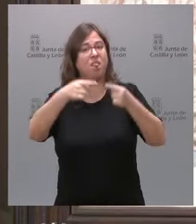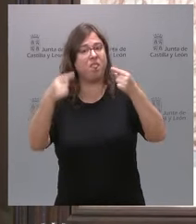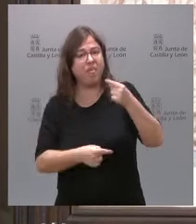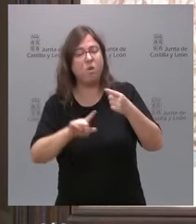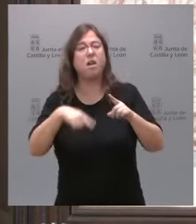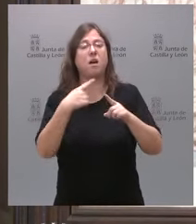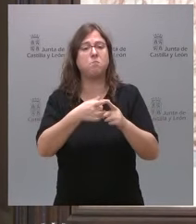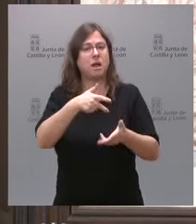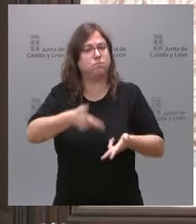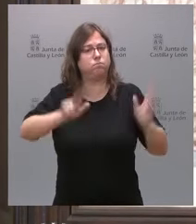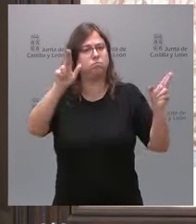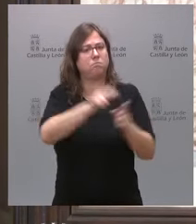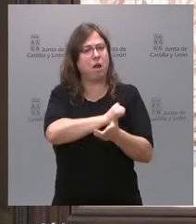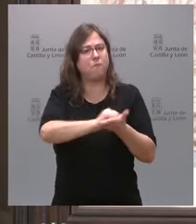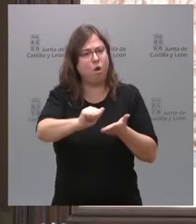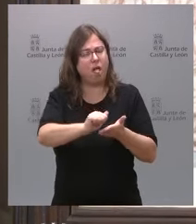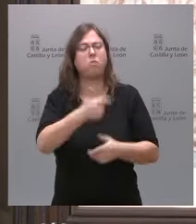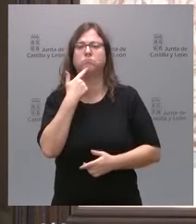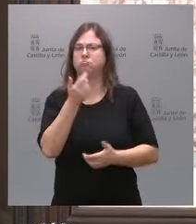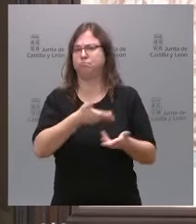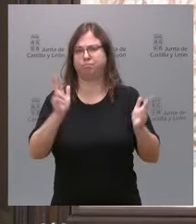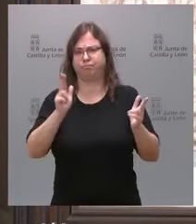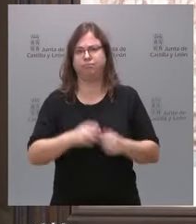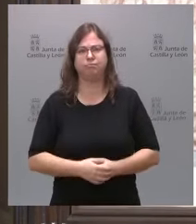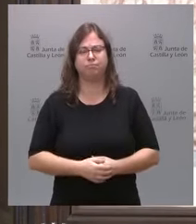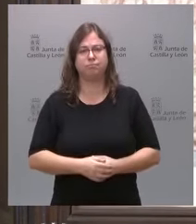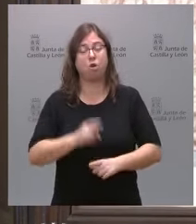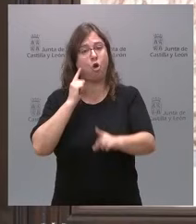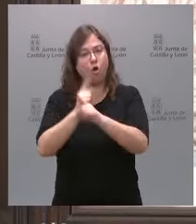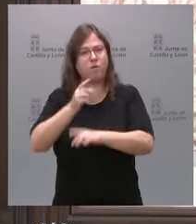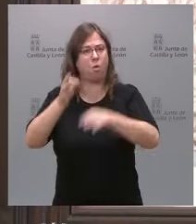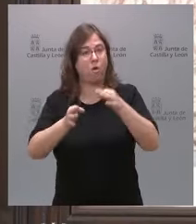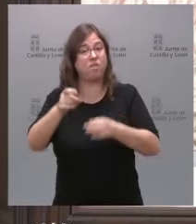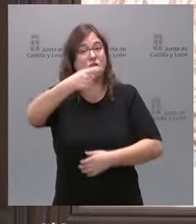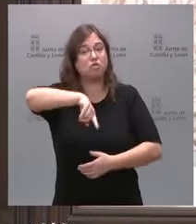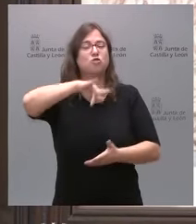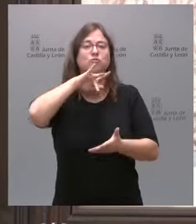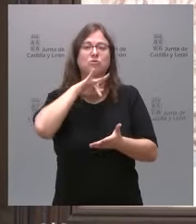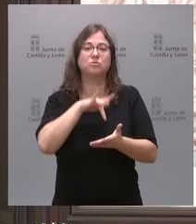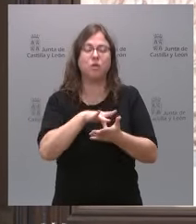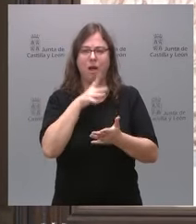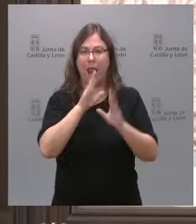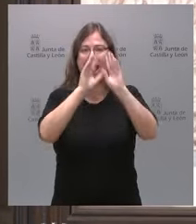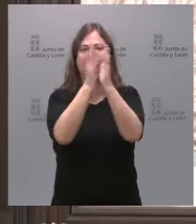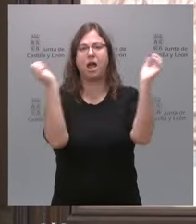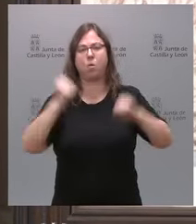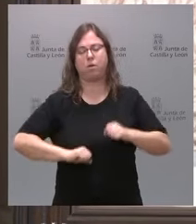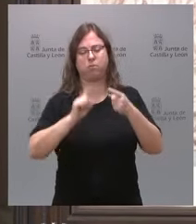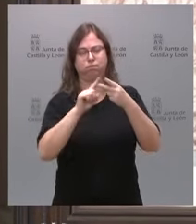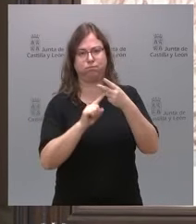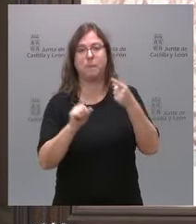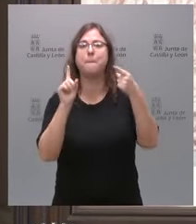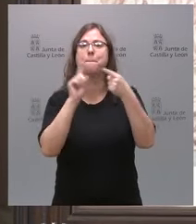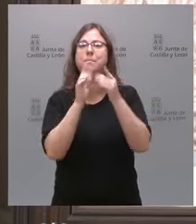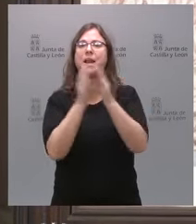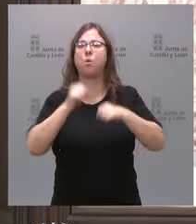a los socios de Sánchez. Y hemos llegado, en este sentido, a los siguientes acuerdos. Primero,